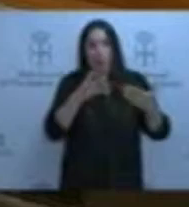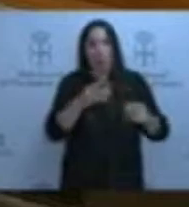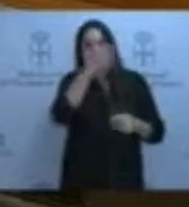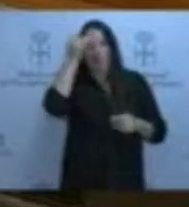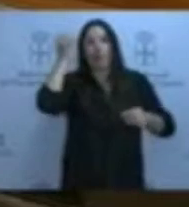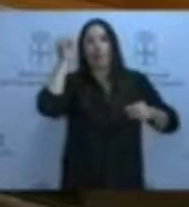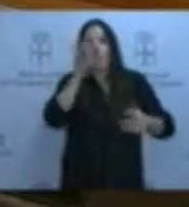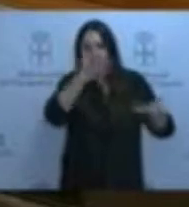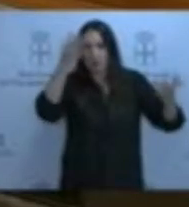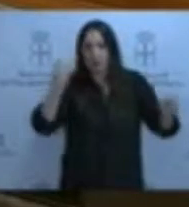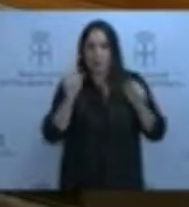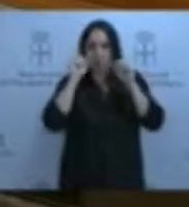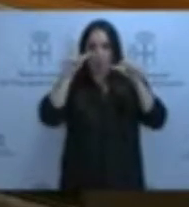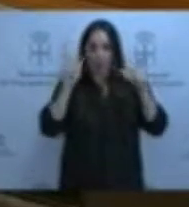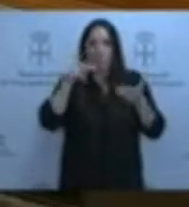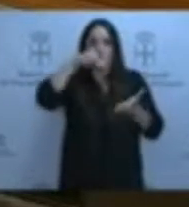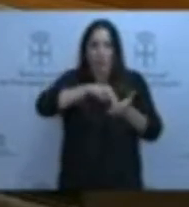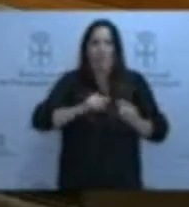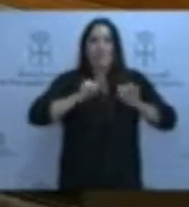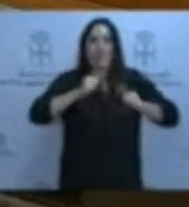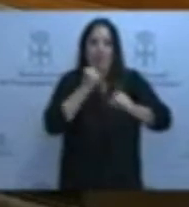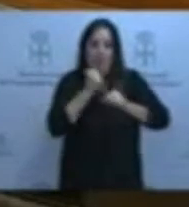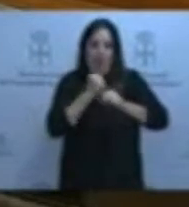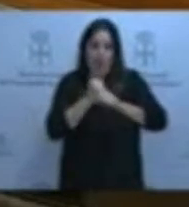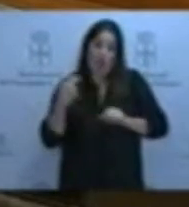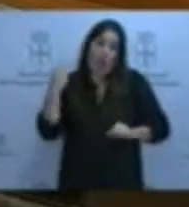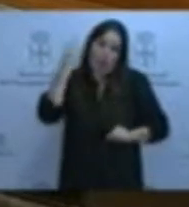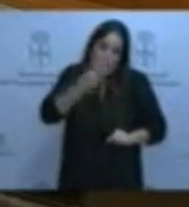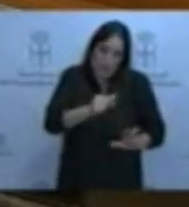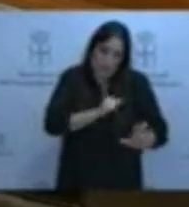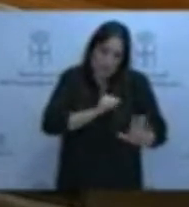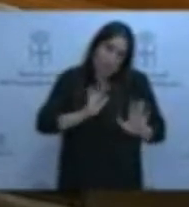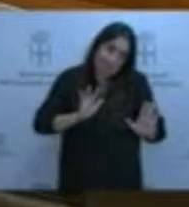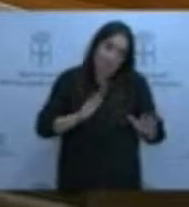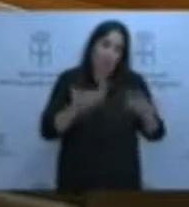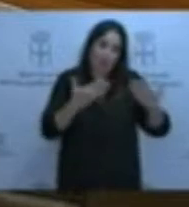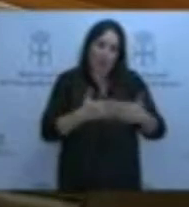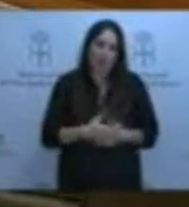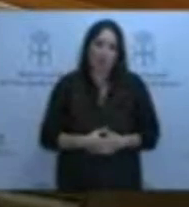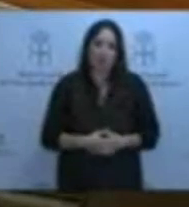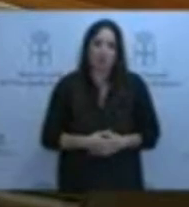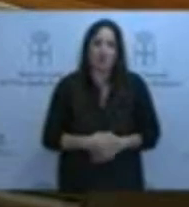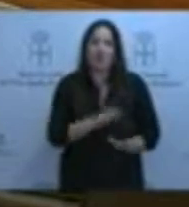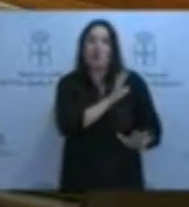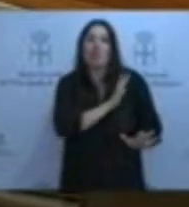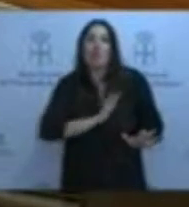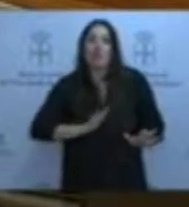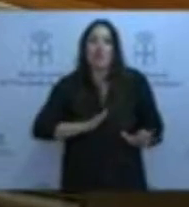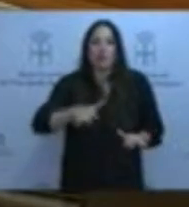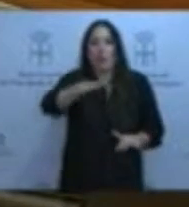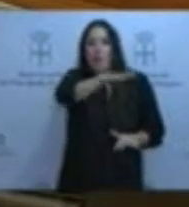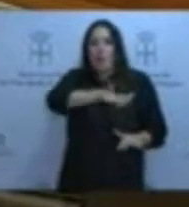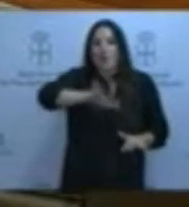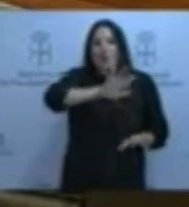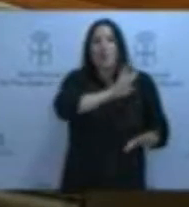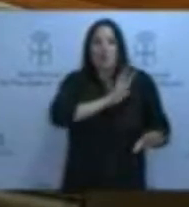espabilar y a por empezar a traballar, como digo, dos años después. De momento tenemos una ubicación provisional y eso